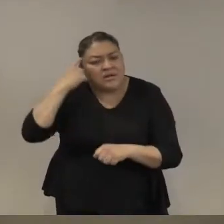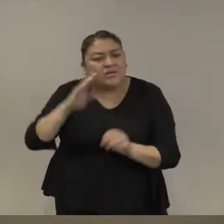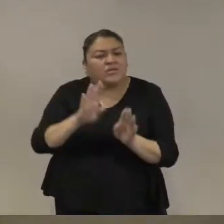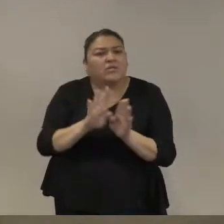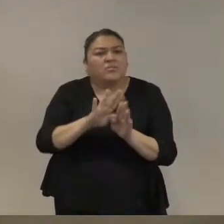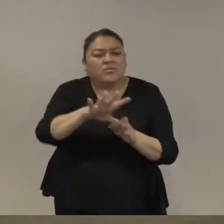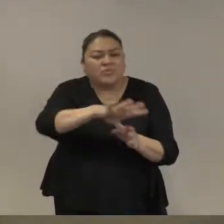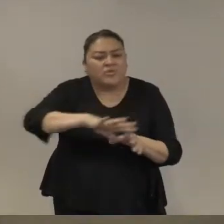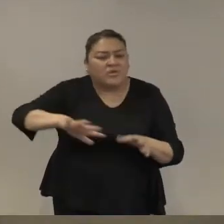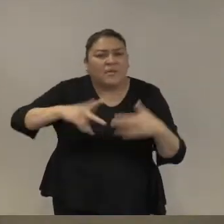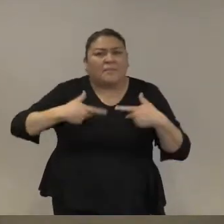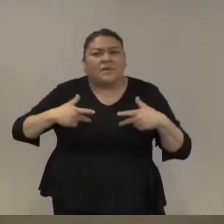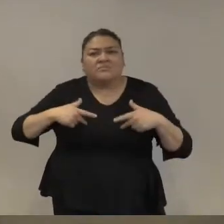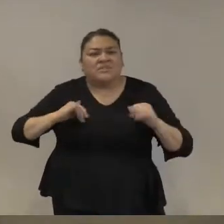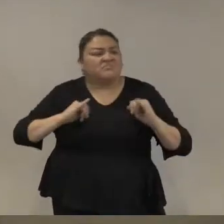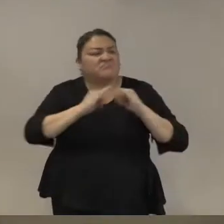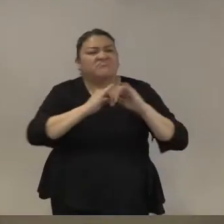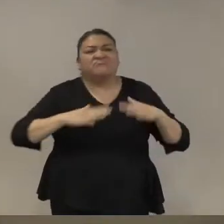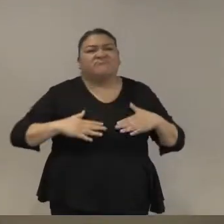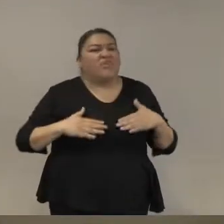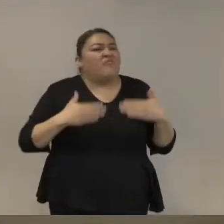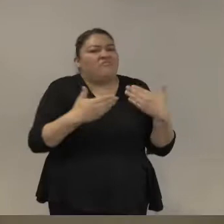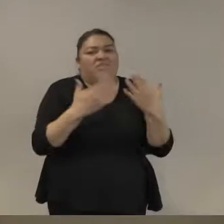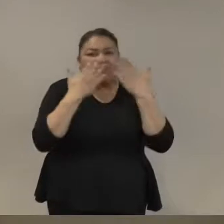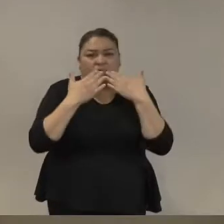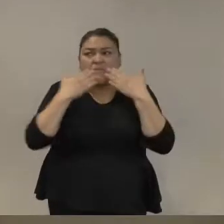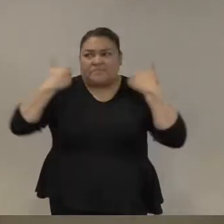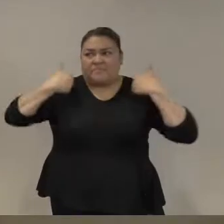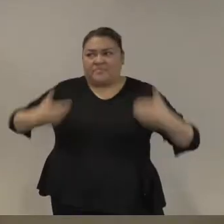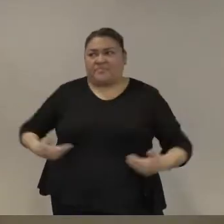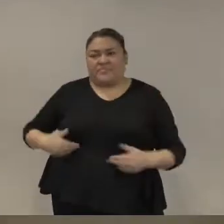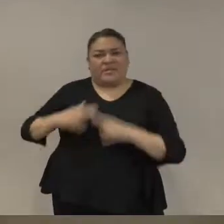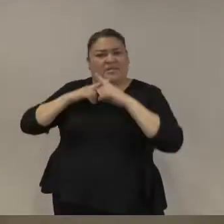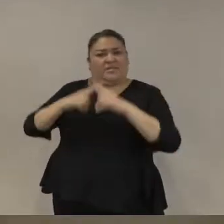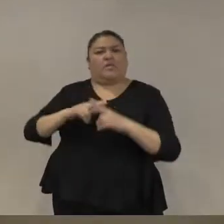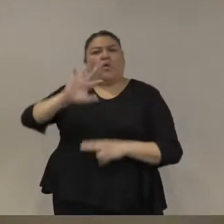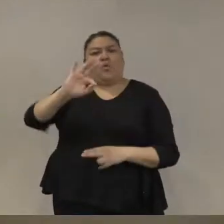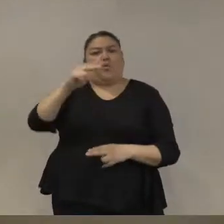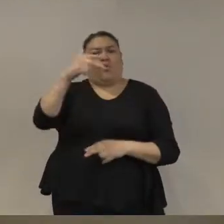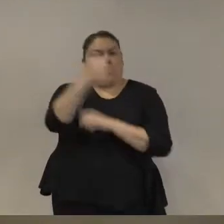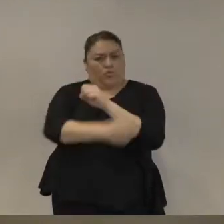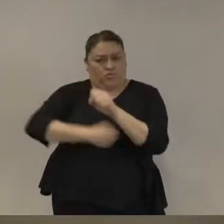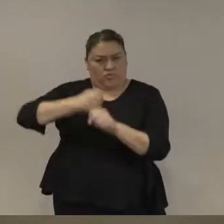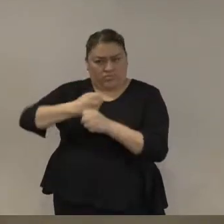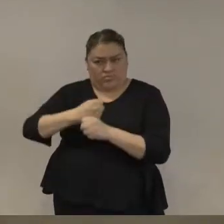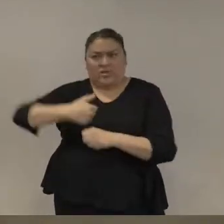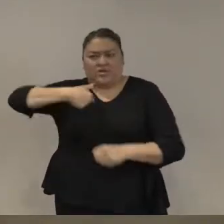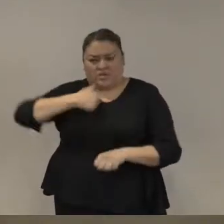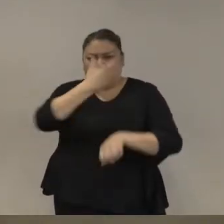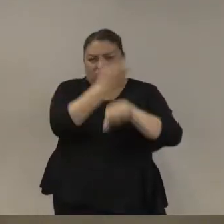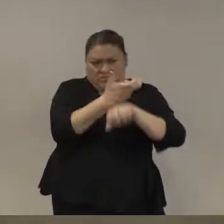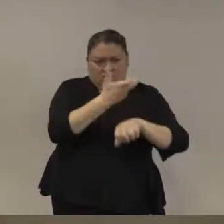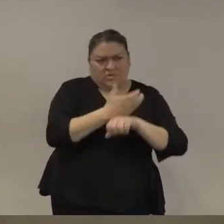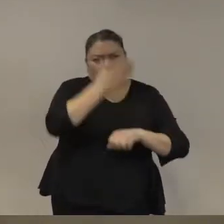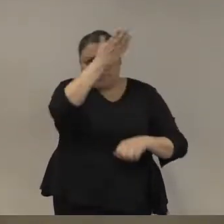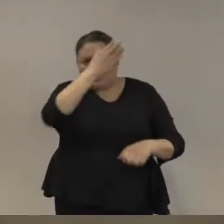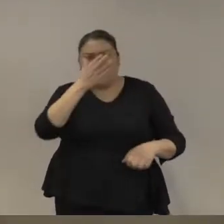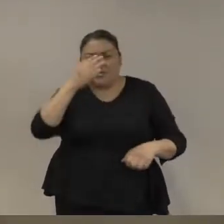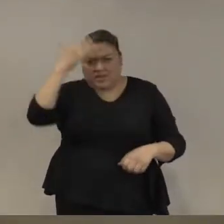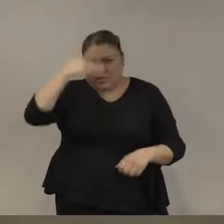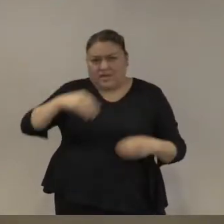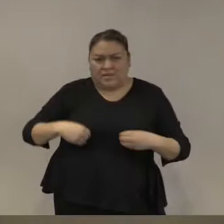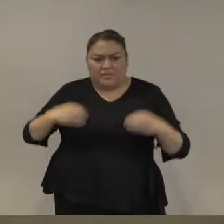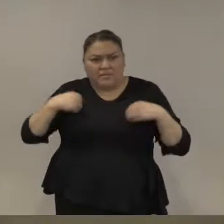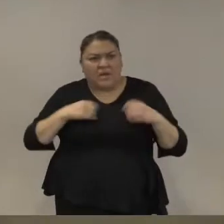en la confianza pública en las instituciones mira yo tengo 48 años toda mi vida en Estados Unidos ha sido una época de